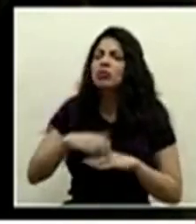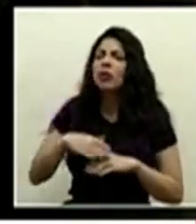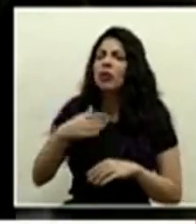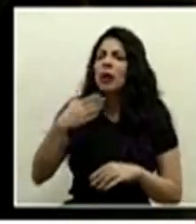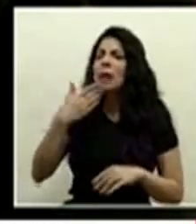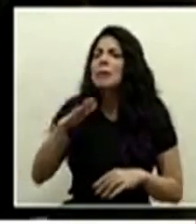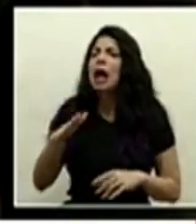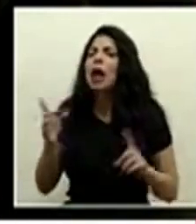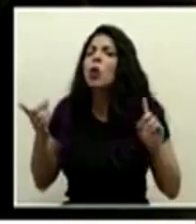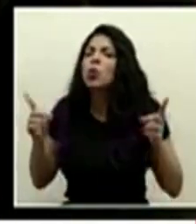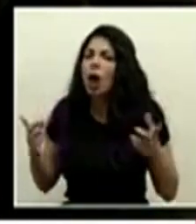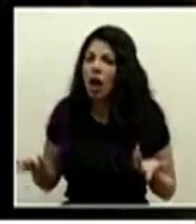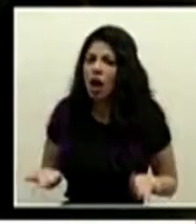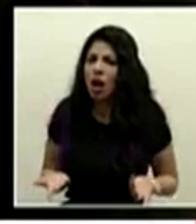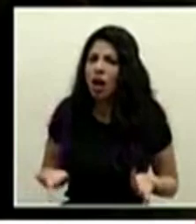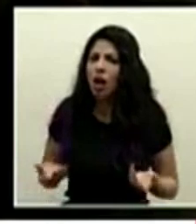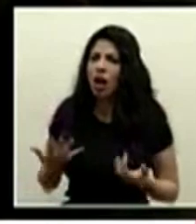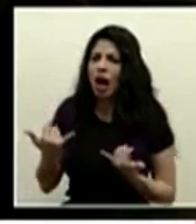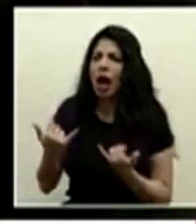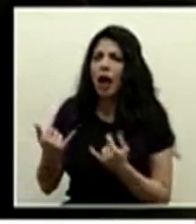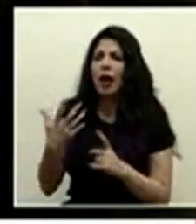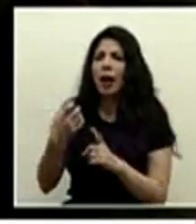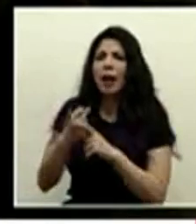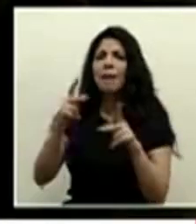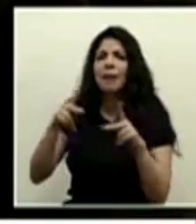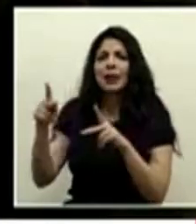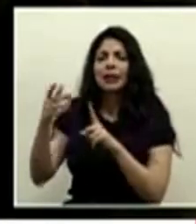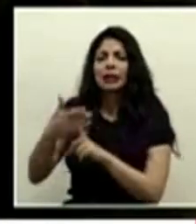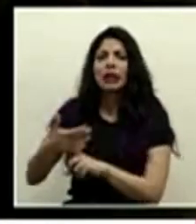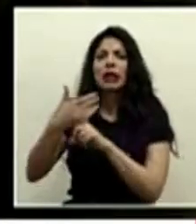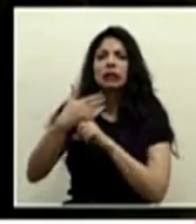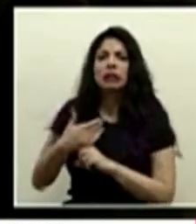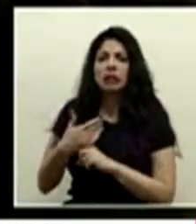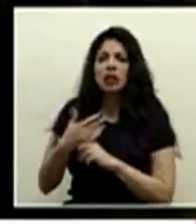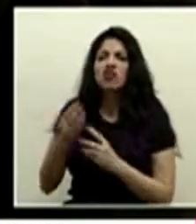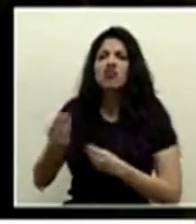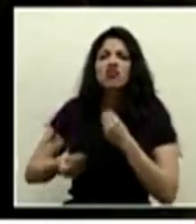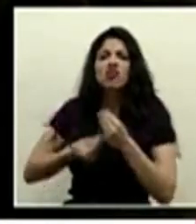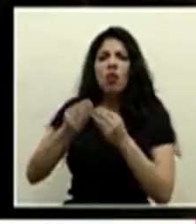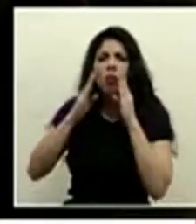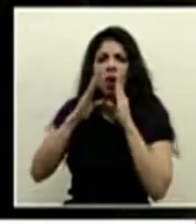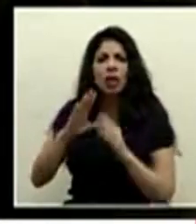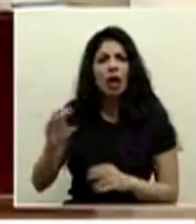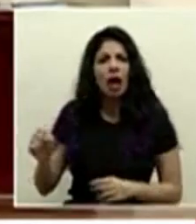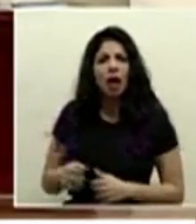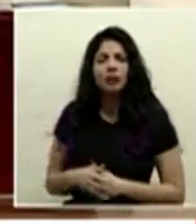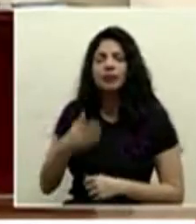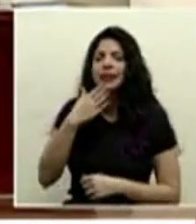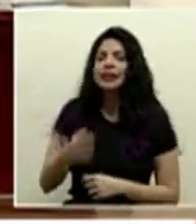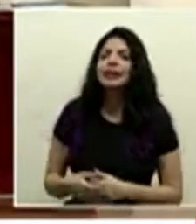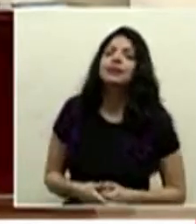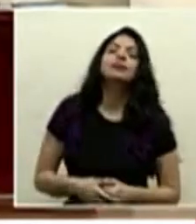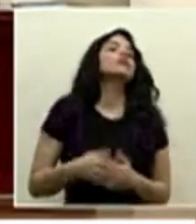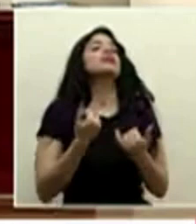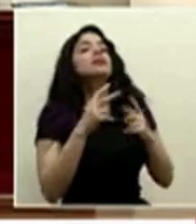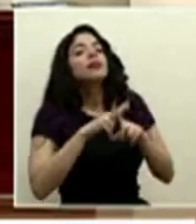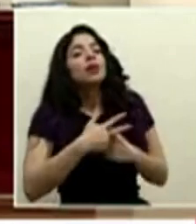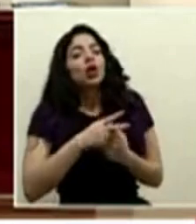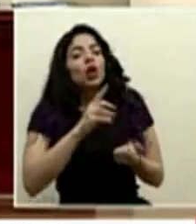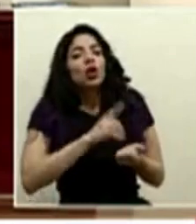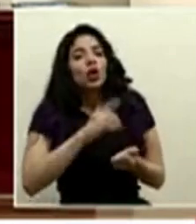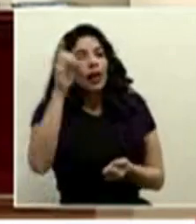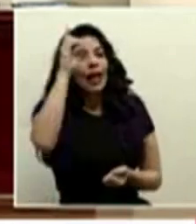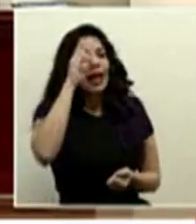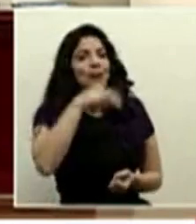cuáles son esos males que están aquejando a la población que están en confinamiento y cómo los está tratando la Caja gracias Iniciamos con el doctor